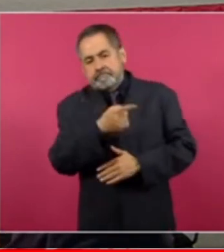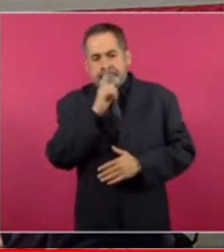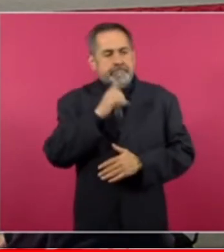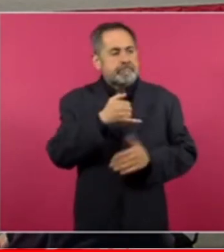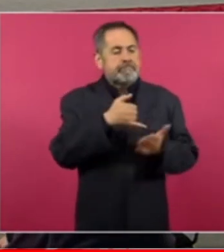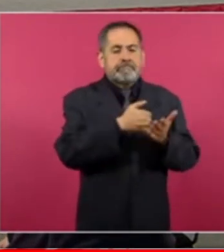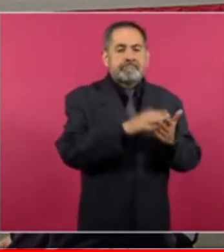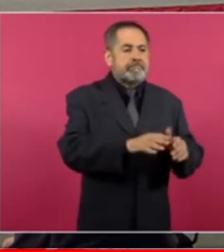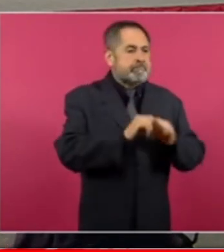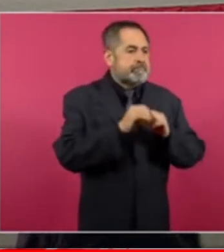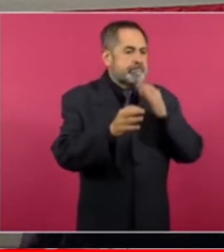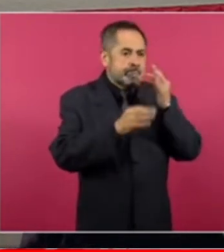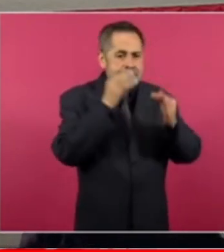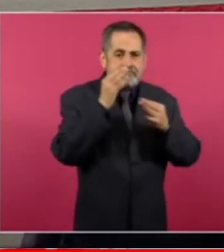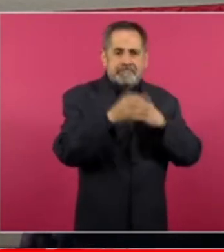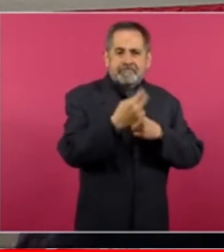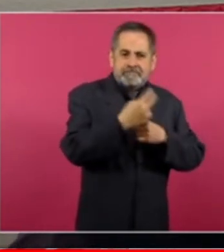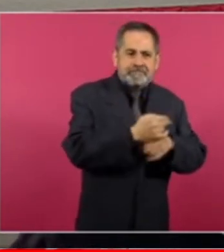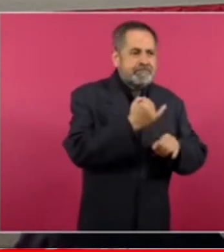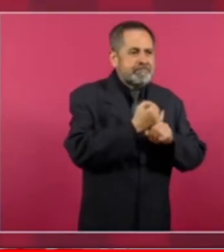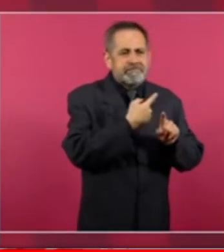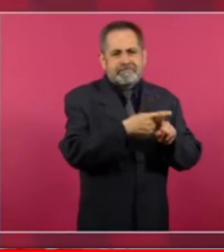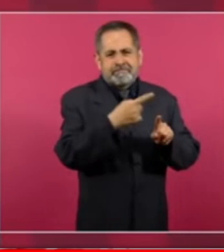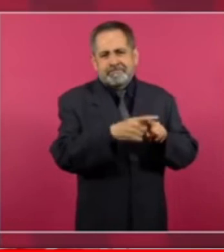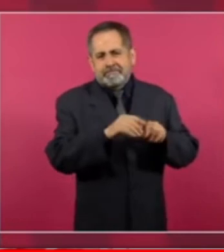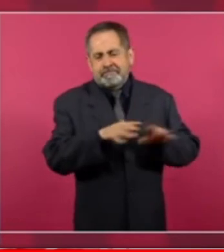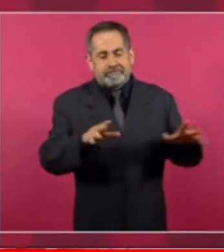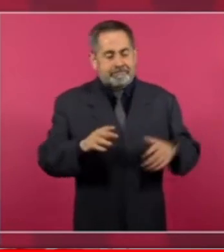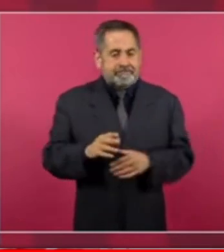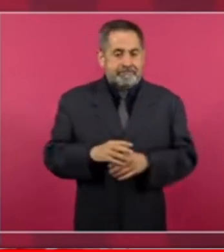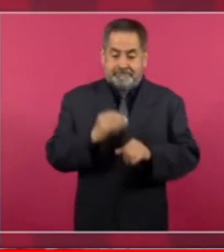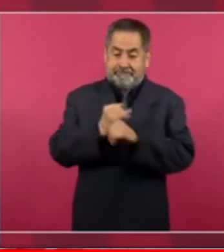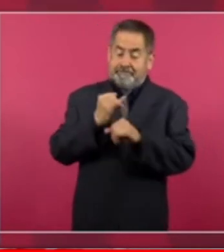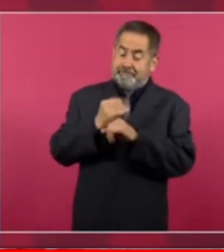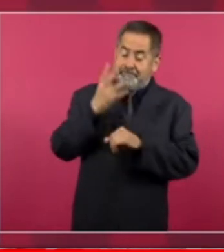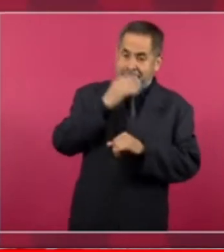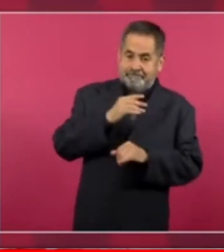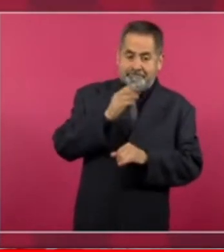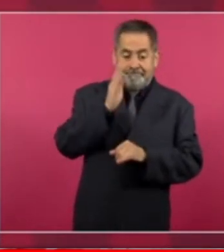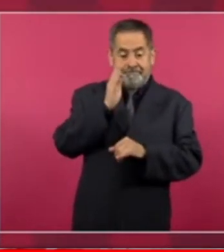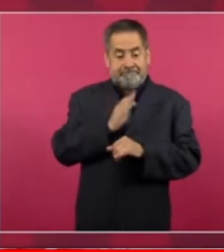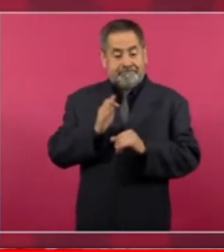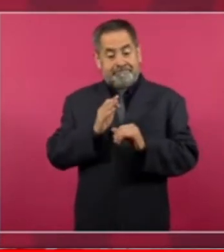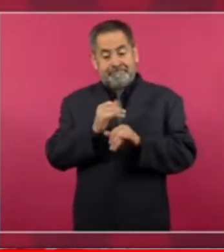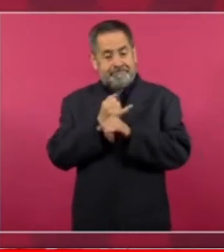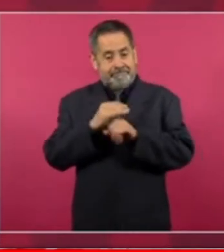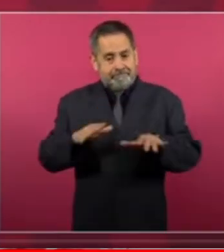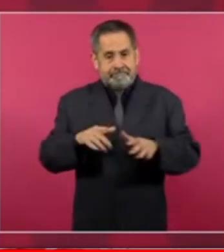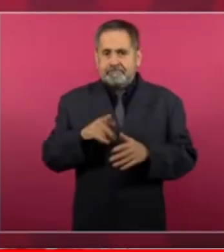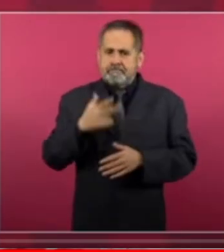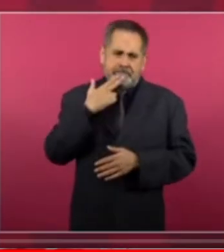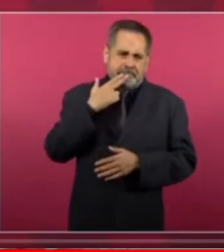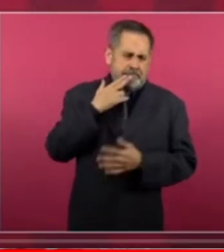redes sociales benditas redes sociales que siguen siendo un medio